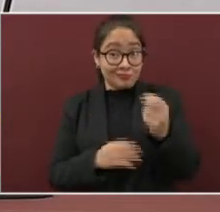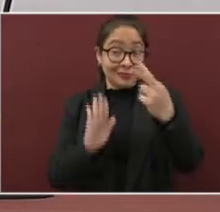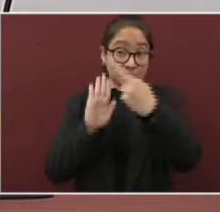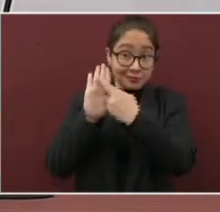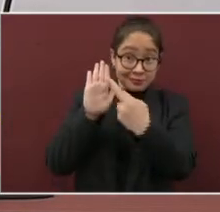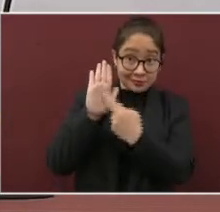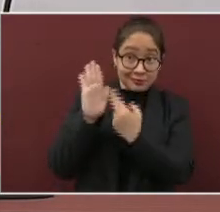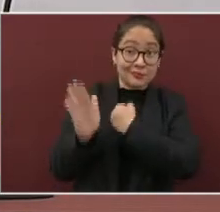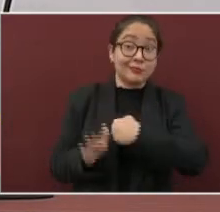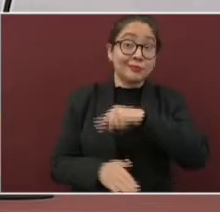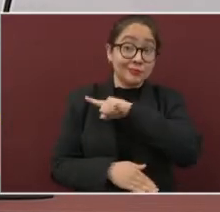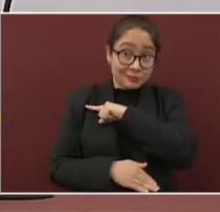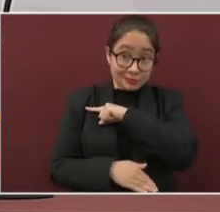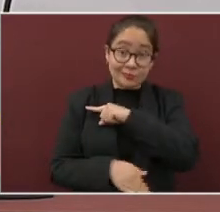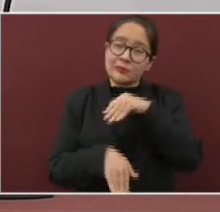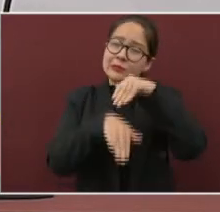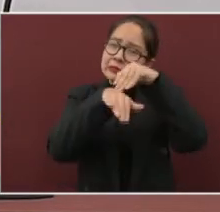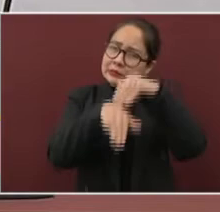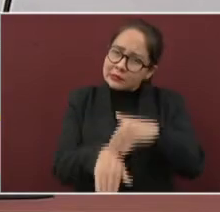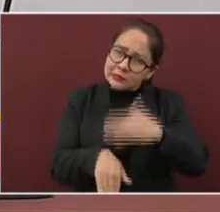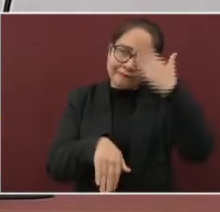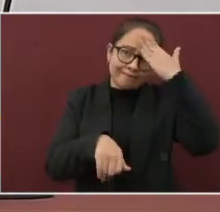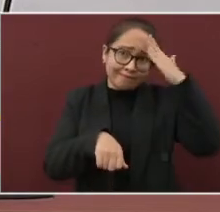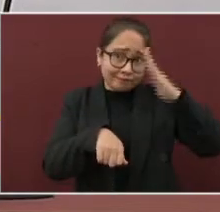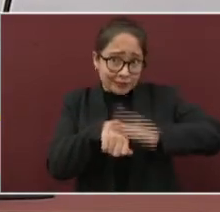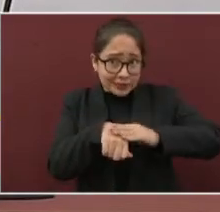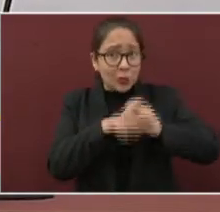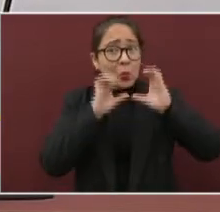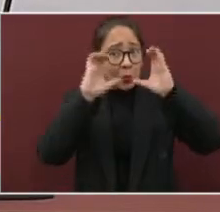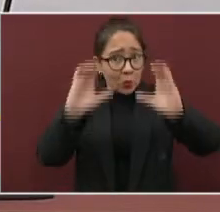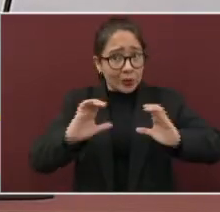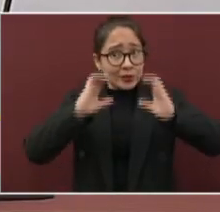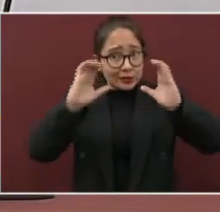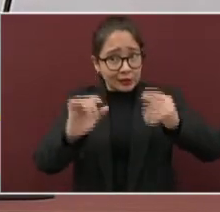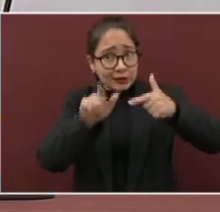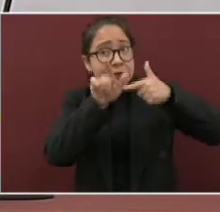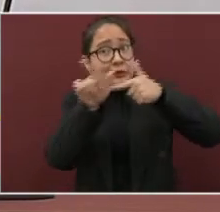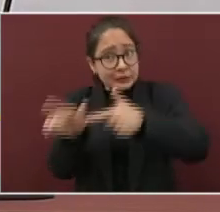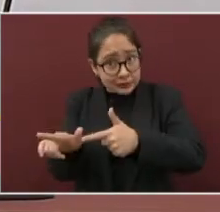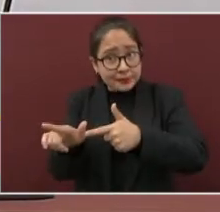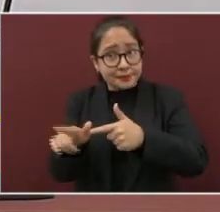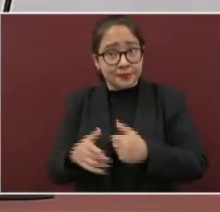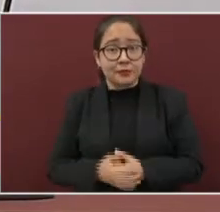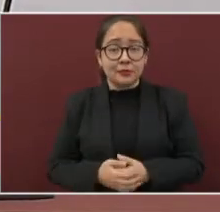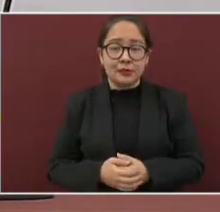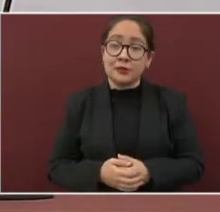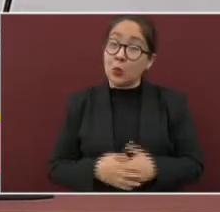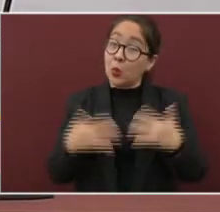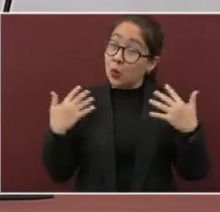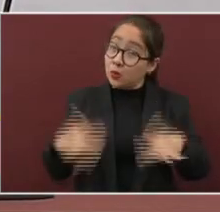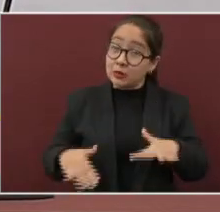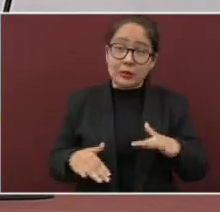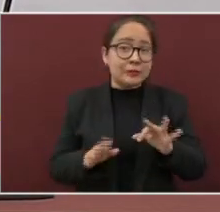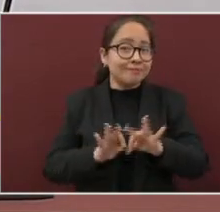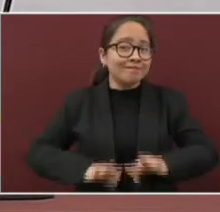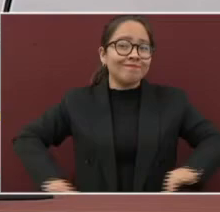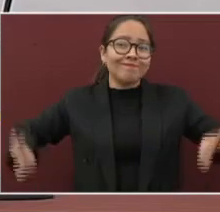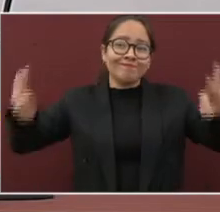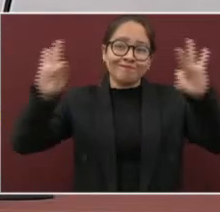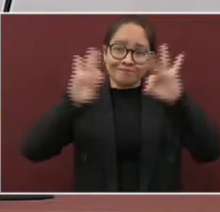las medidas de protección sanitaria y que sigan cuidándose. De ahí que sea tan indispensable